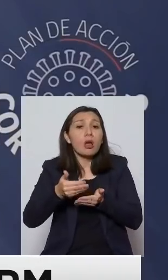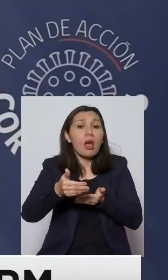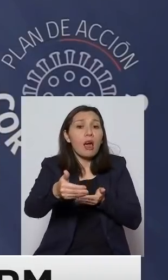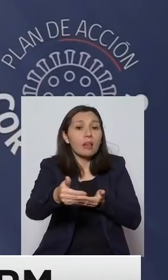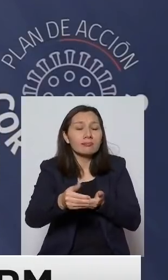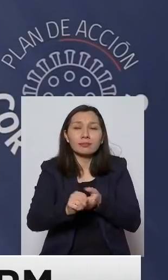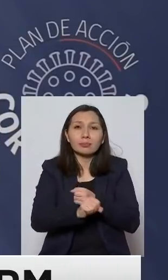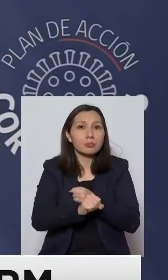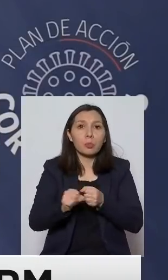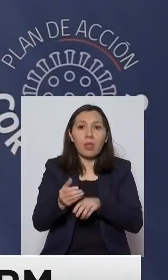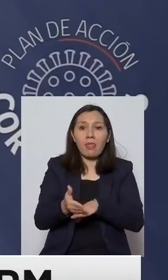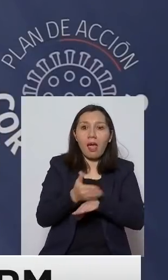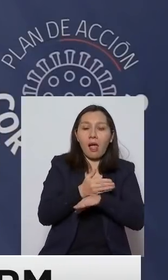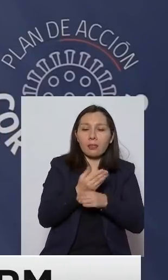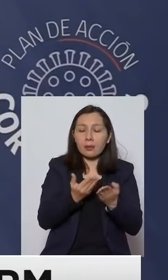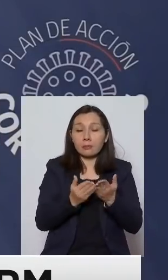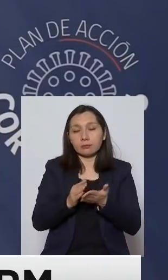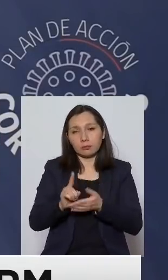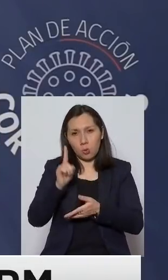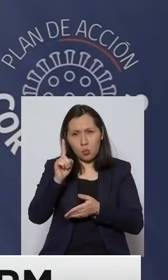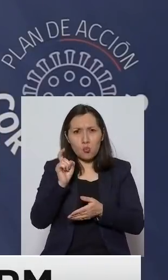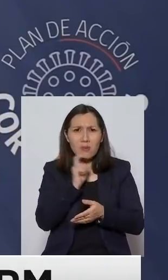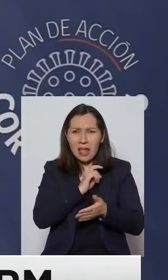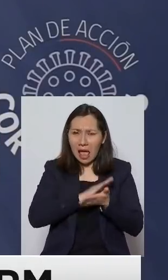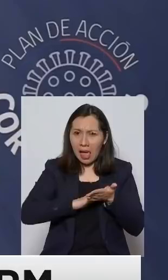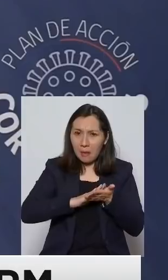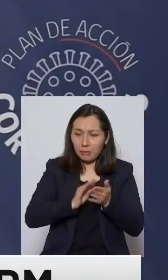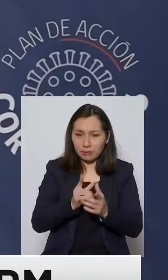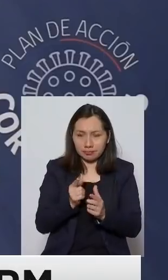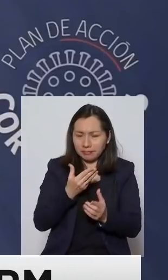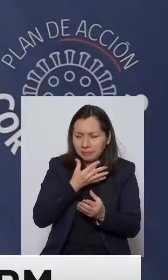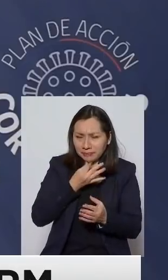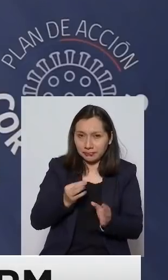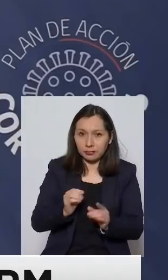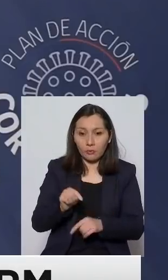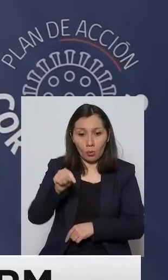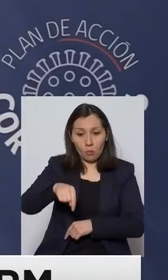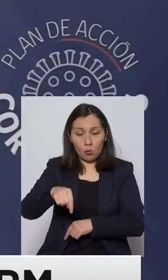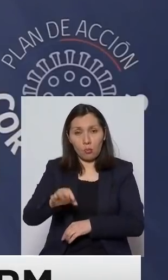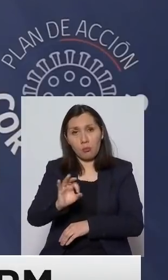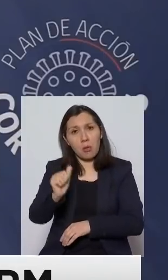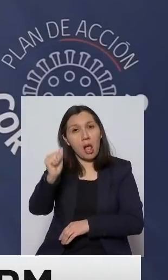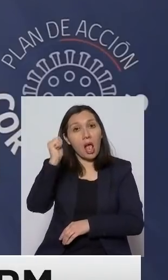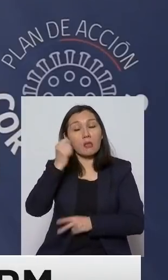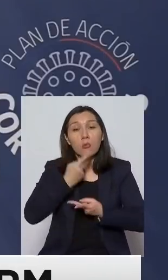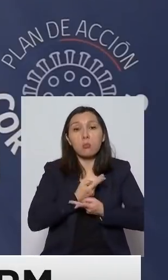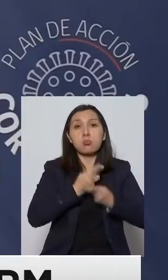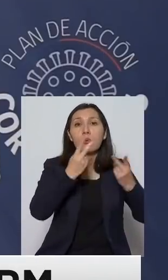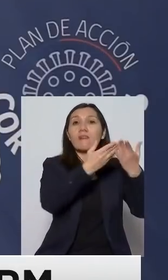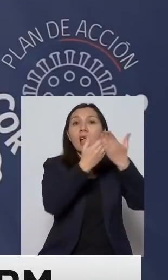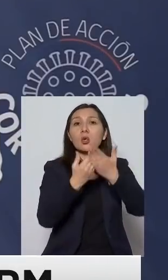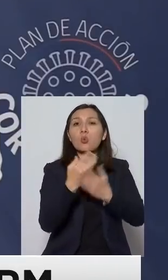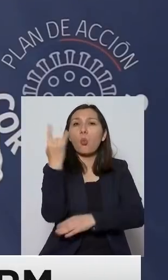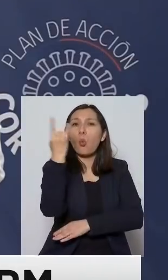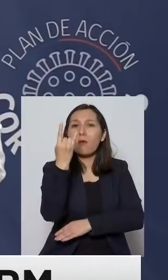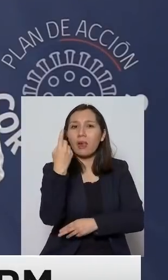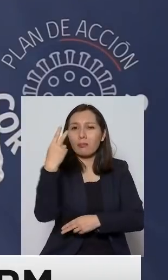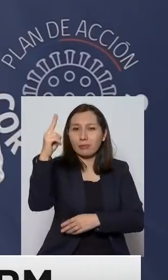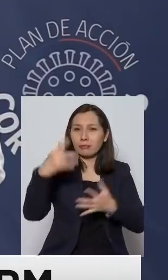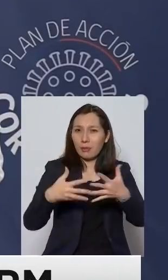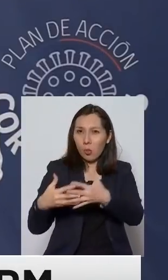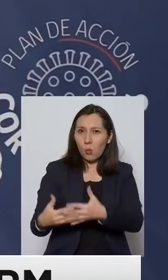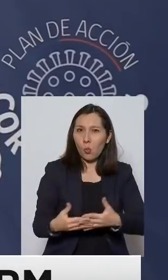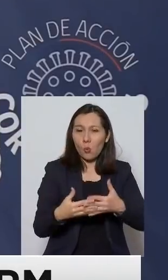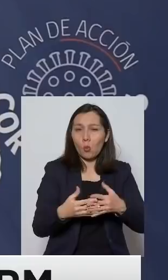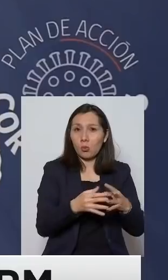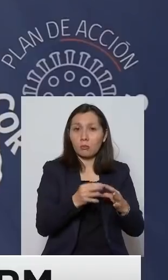que iba a ocurrir voy a poner un ejemplo simple hoy día o ayer se publicó un estudio de una universidad norteamericana